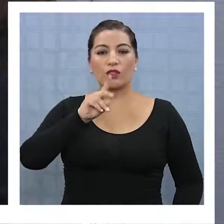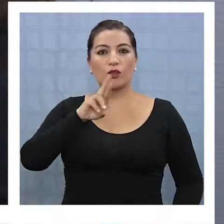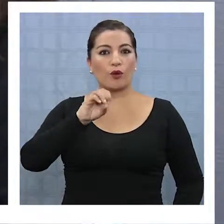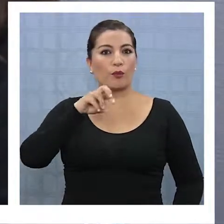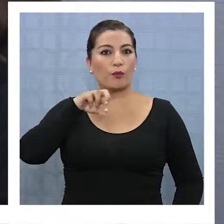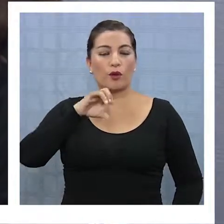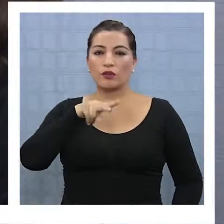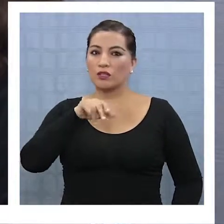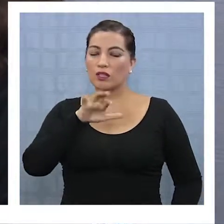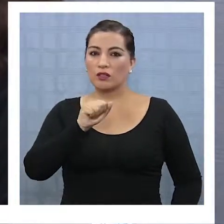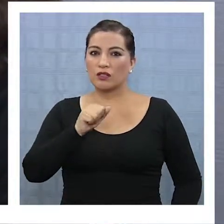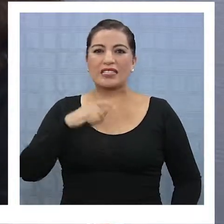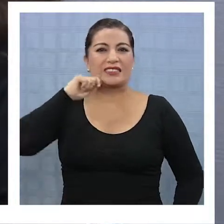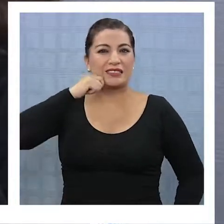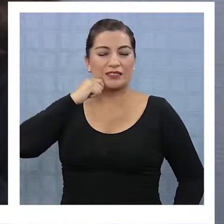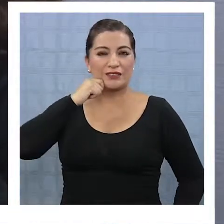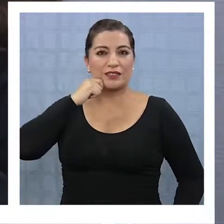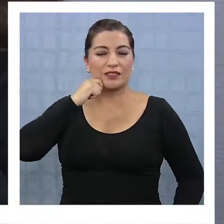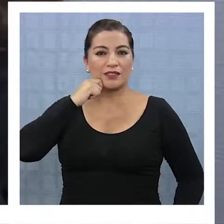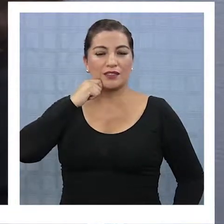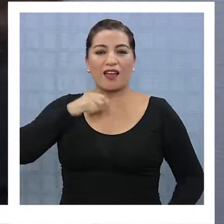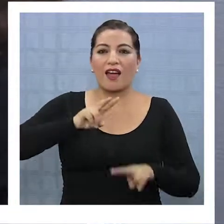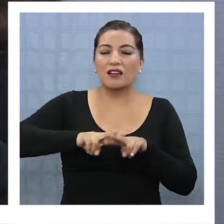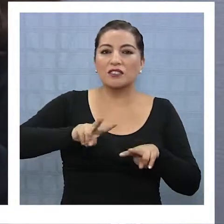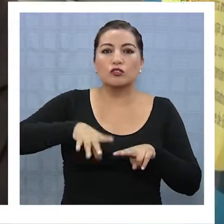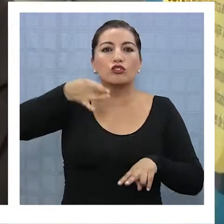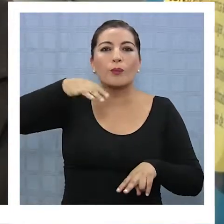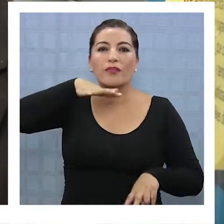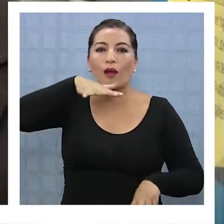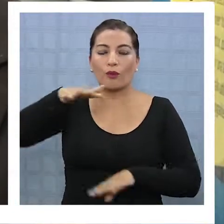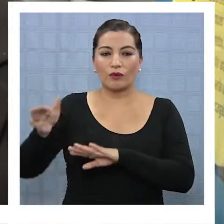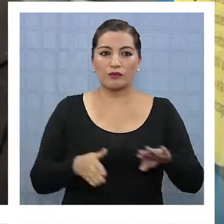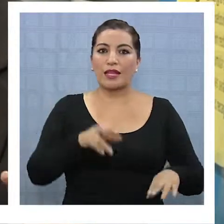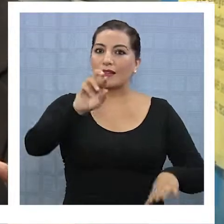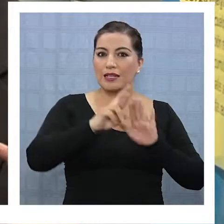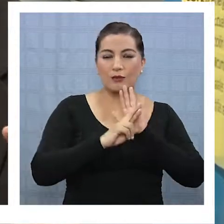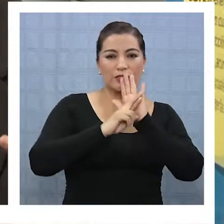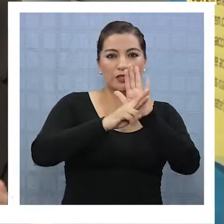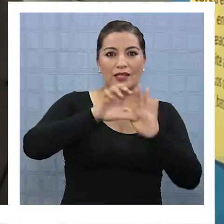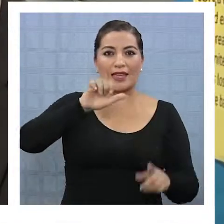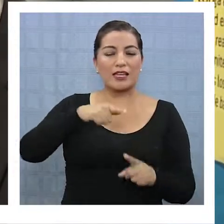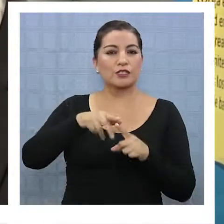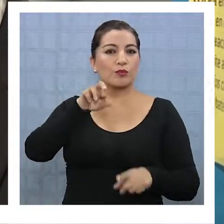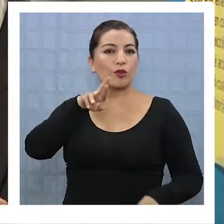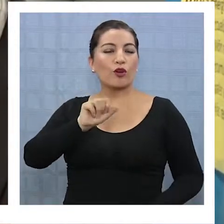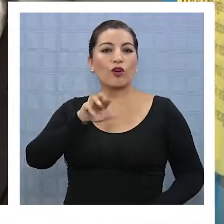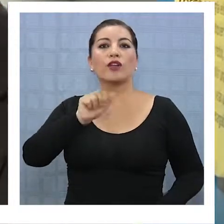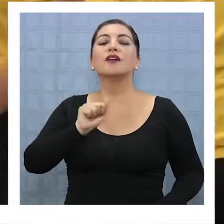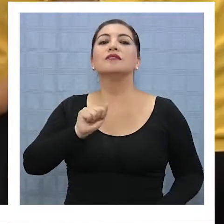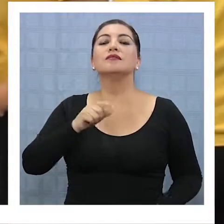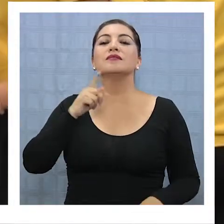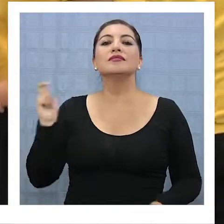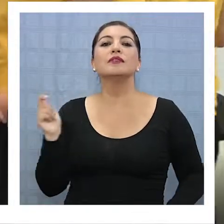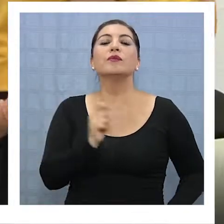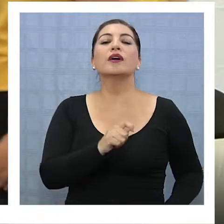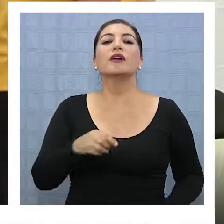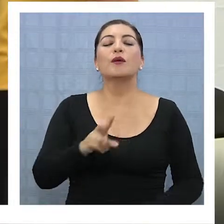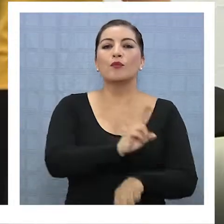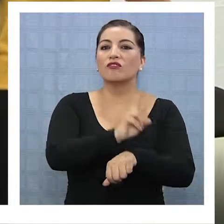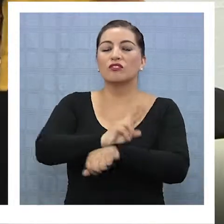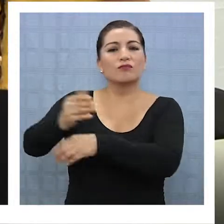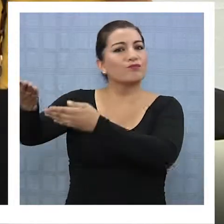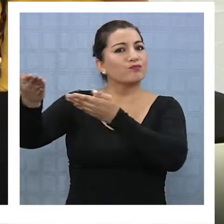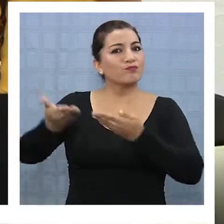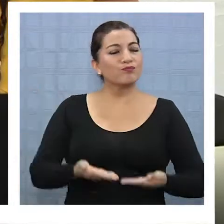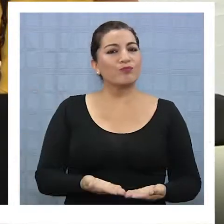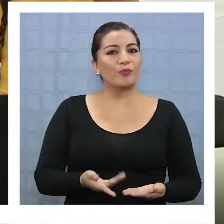que se trata de cultivar solamente con agua. Representantes de Explora Tarapacá y docentes hicieron una invitación a los